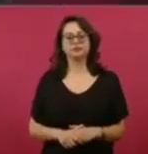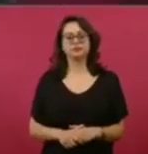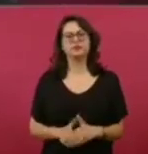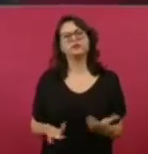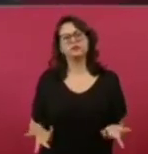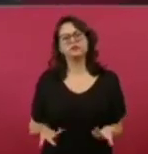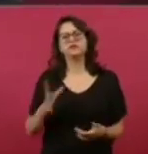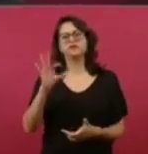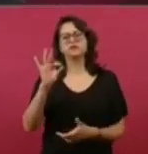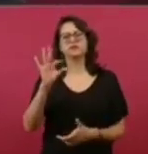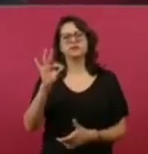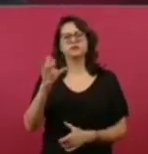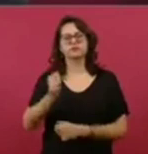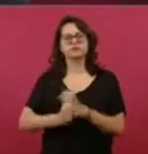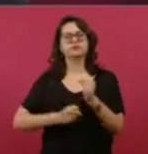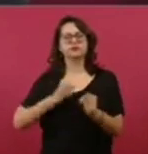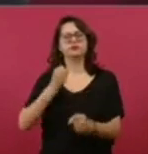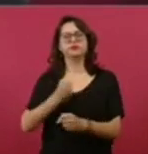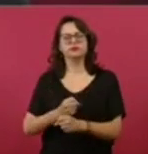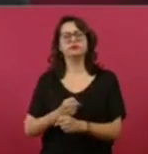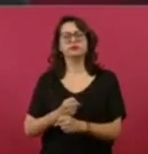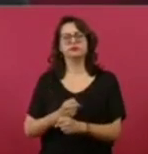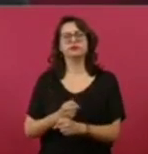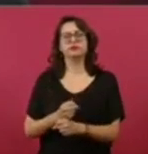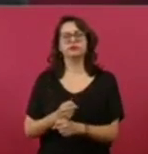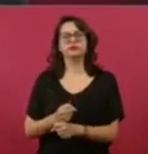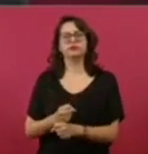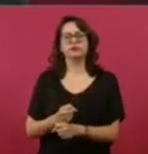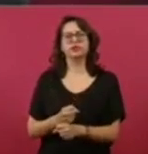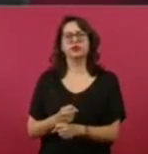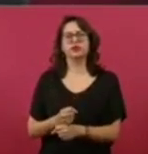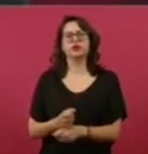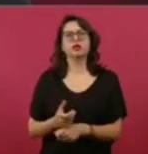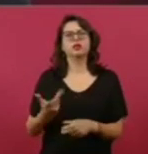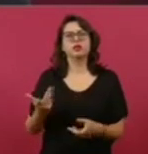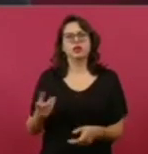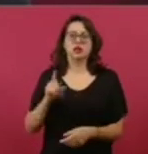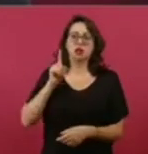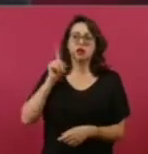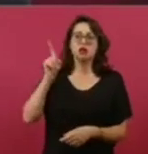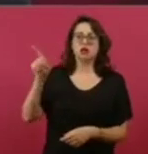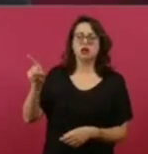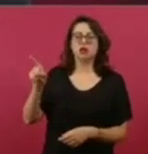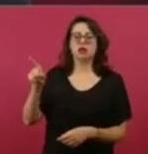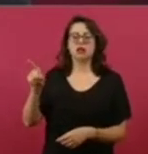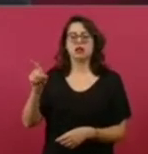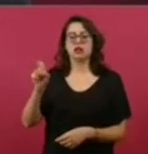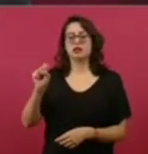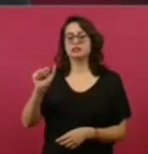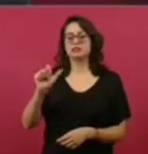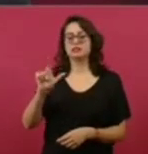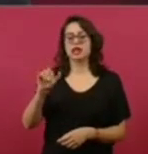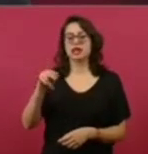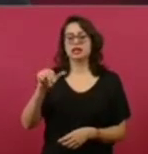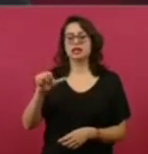la última que se construyó fue la de Salina Cruz, con López Portillo.